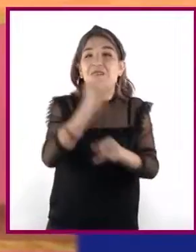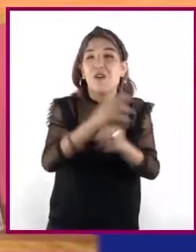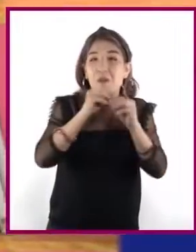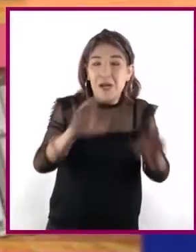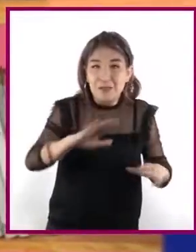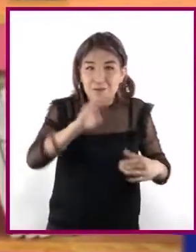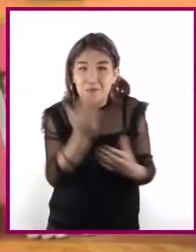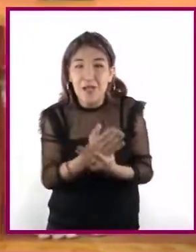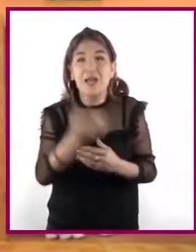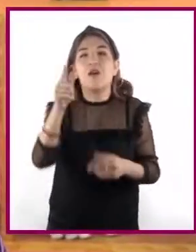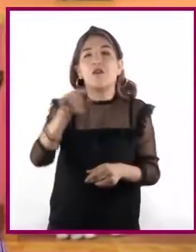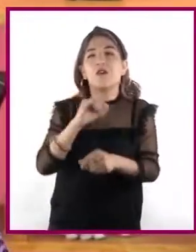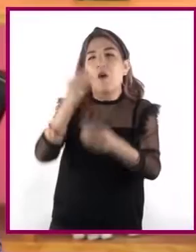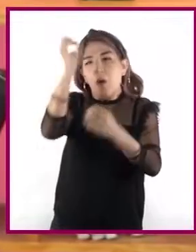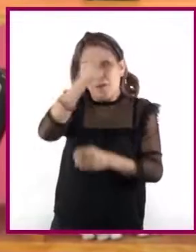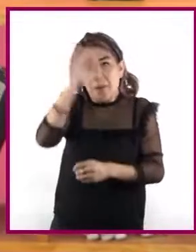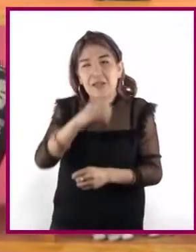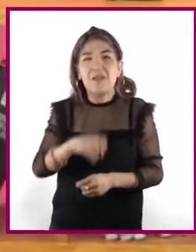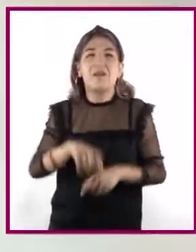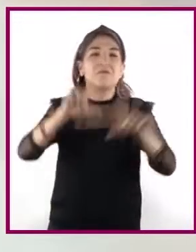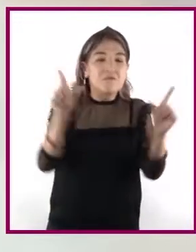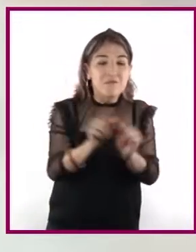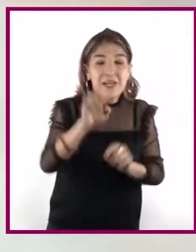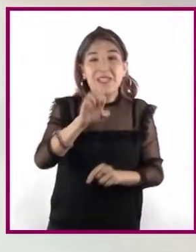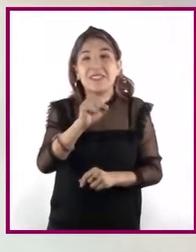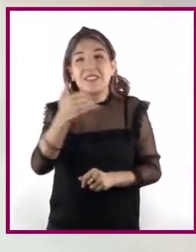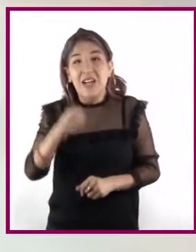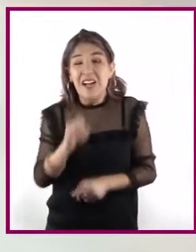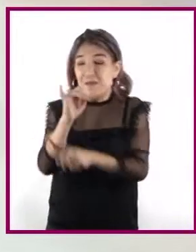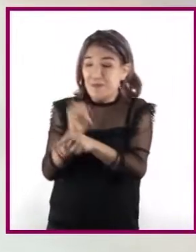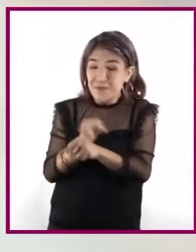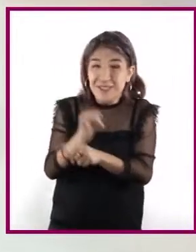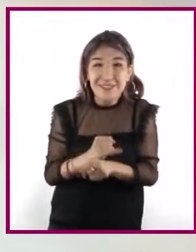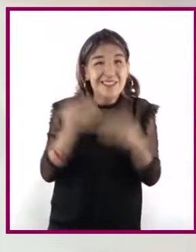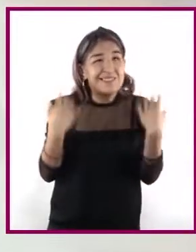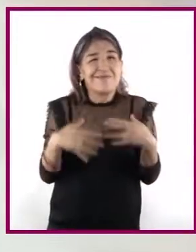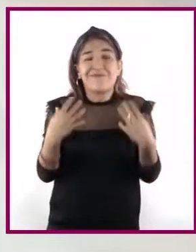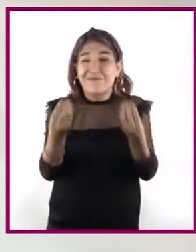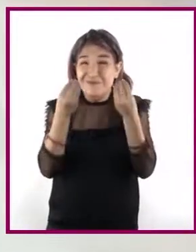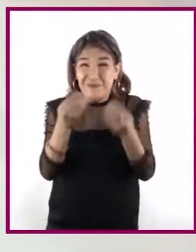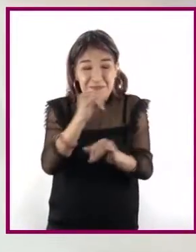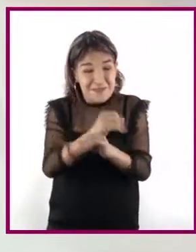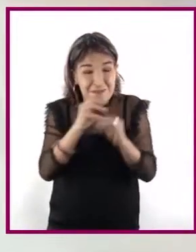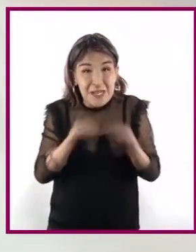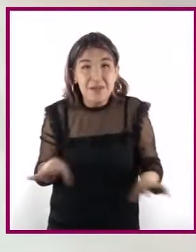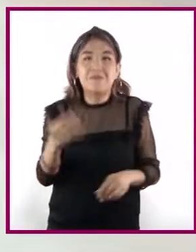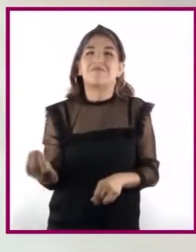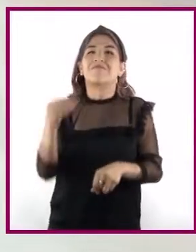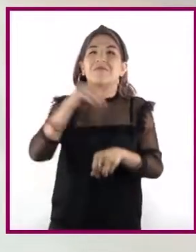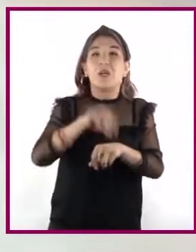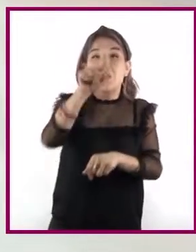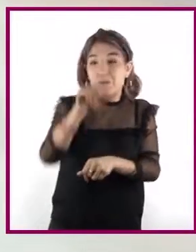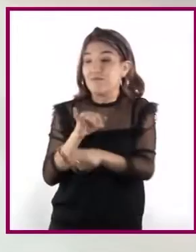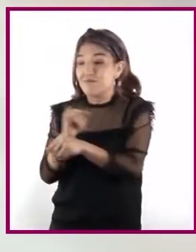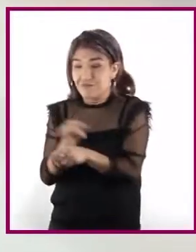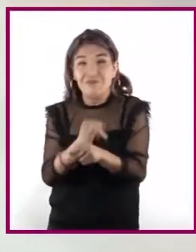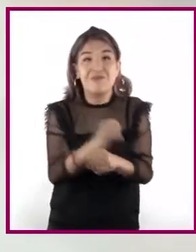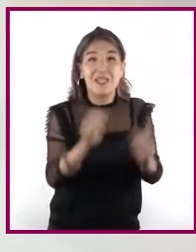artículos de opinión, ensayos, investigaciones, en todos ellos se requiere el sustento de fuentes consultadas.